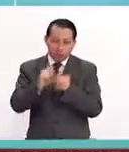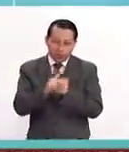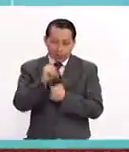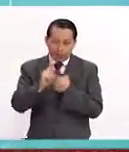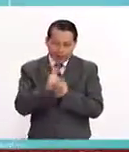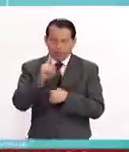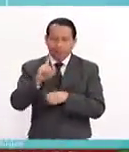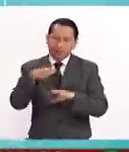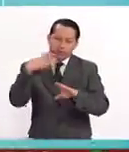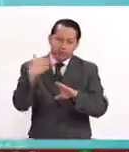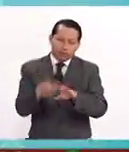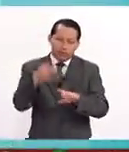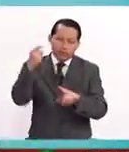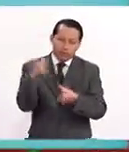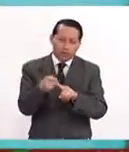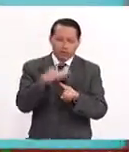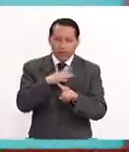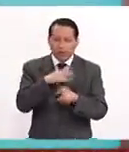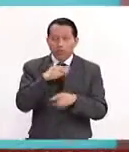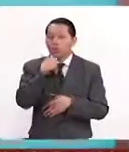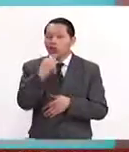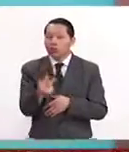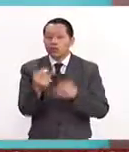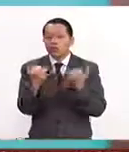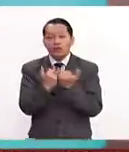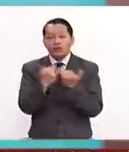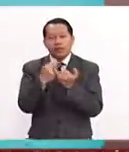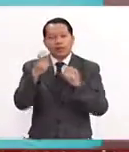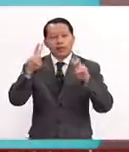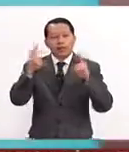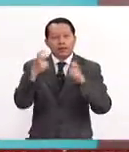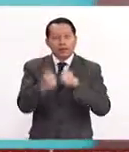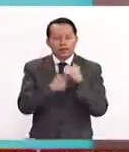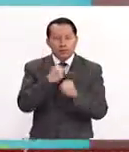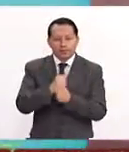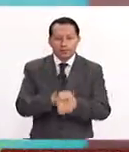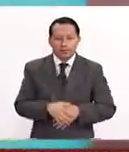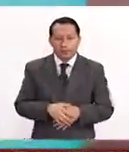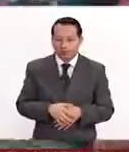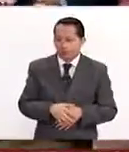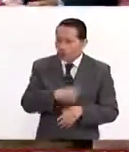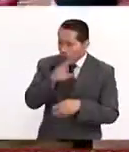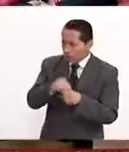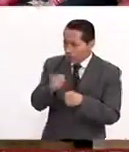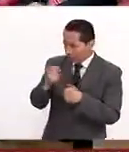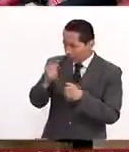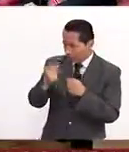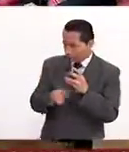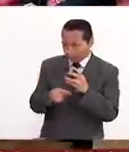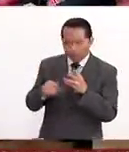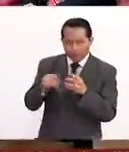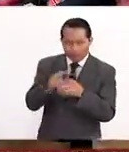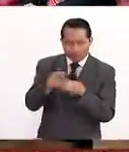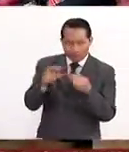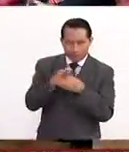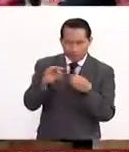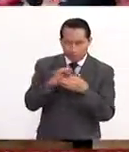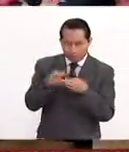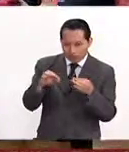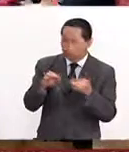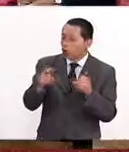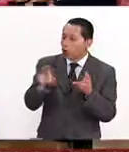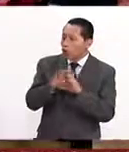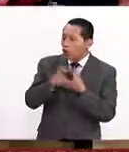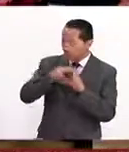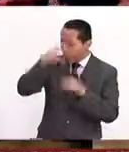directamente sobre la producción de la voz que es nuestro tema de este año. Y partir de todas estas características que nos está comentando, cómo estamos